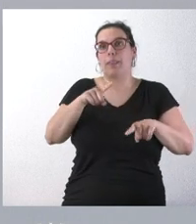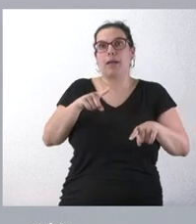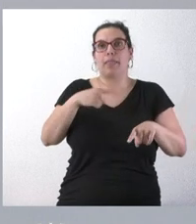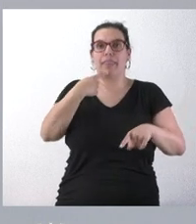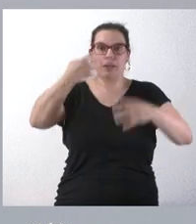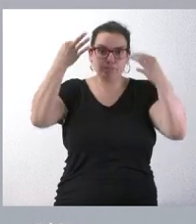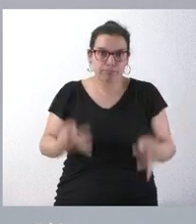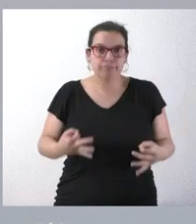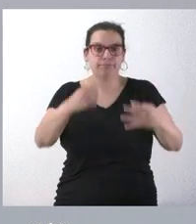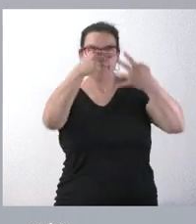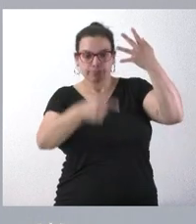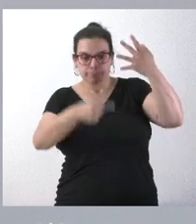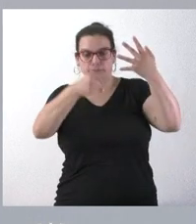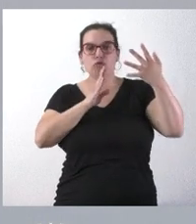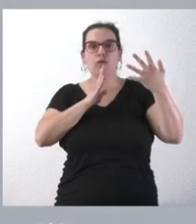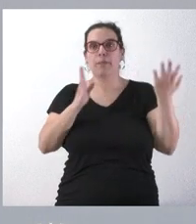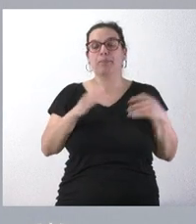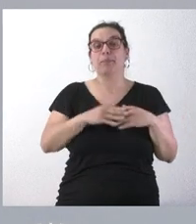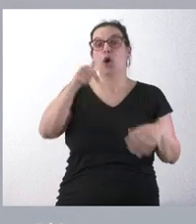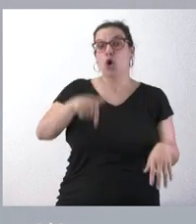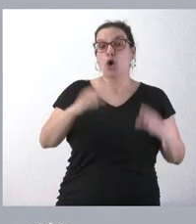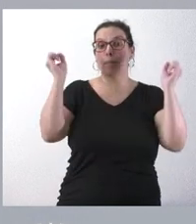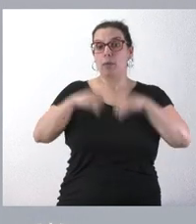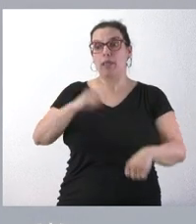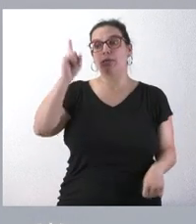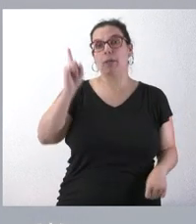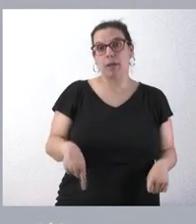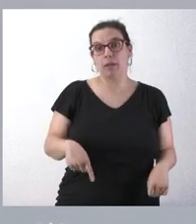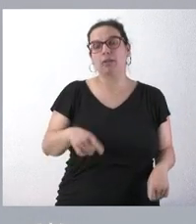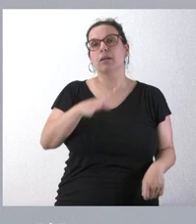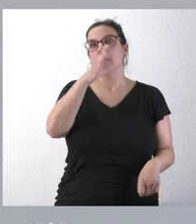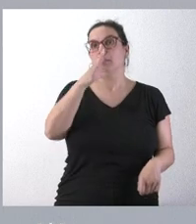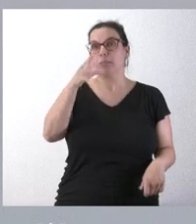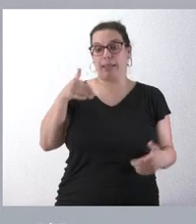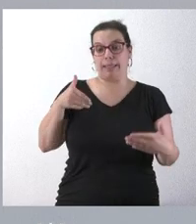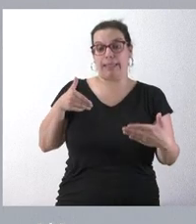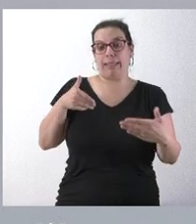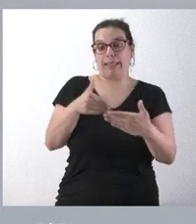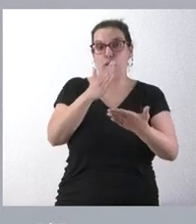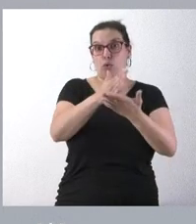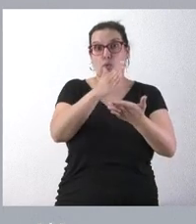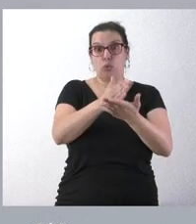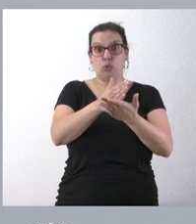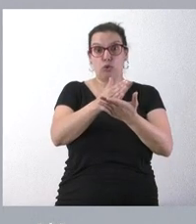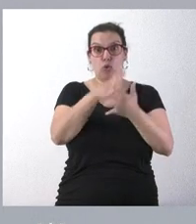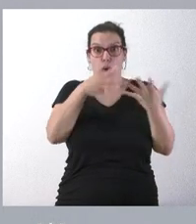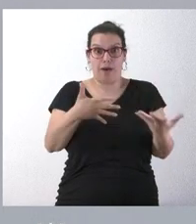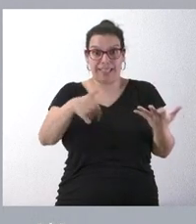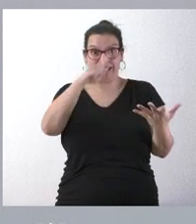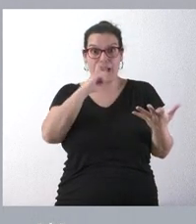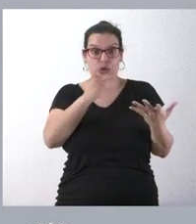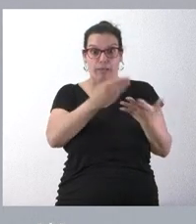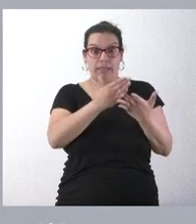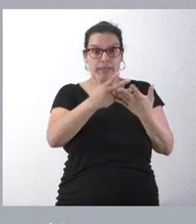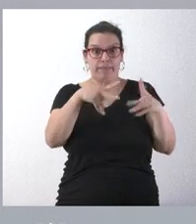hacer esa estimación. El momento de aprobarlo hoy también es porque estamos ya muy cerca del fin del curso académico presente y muchos